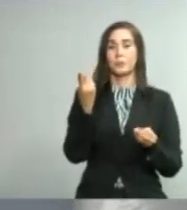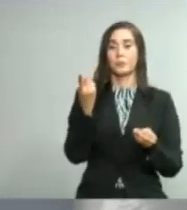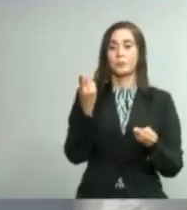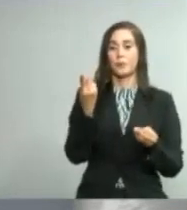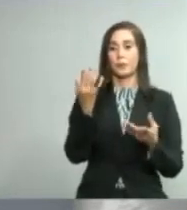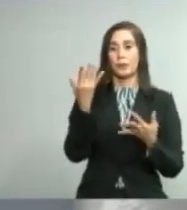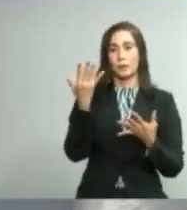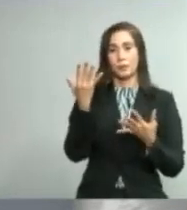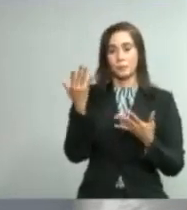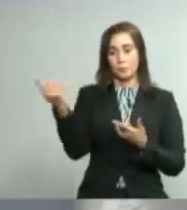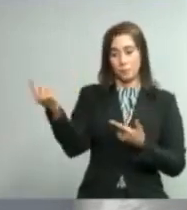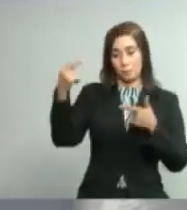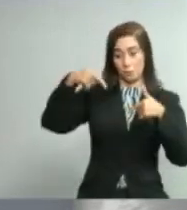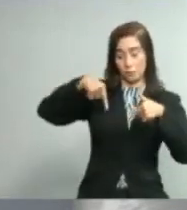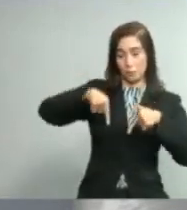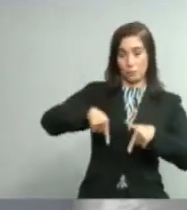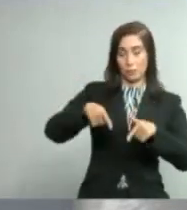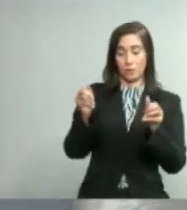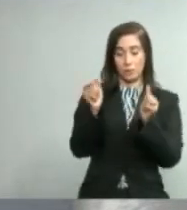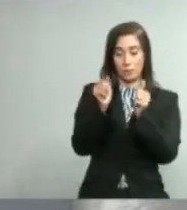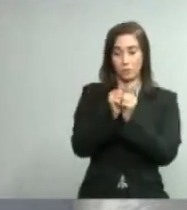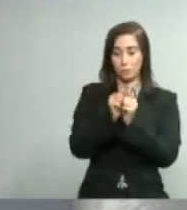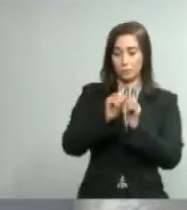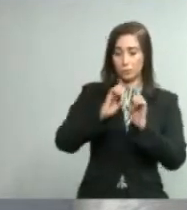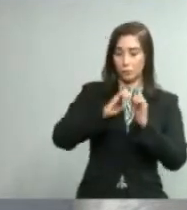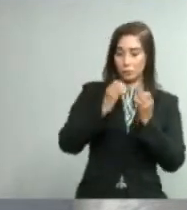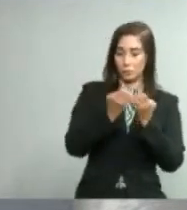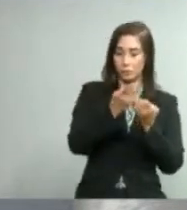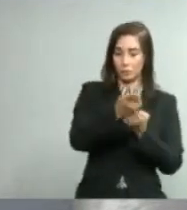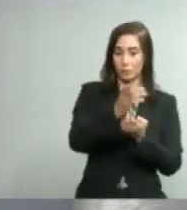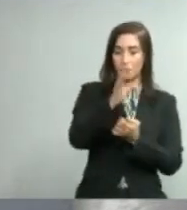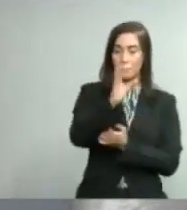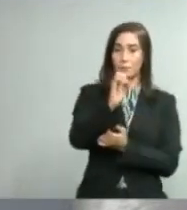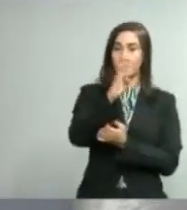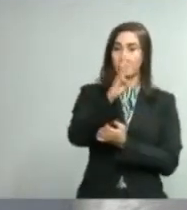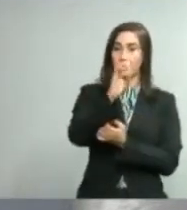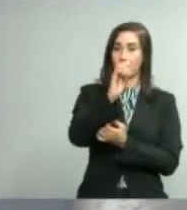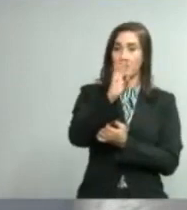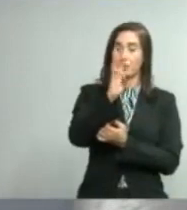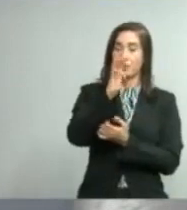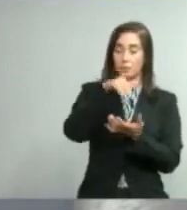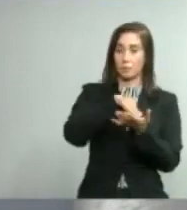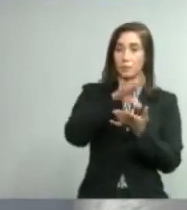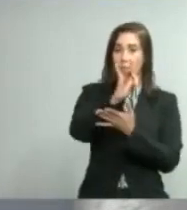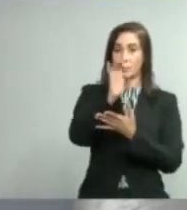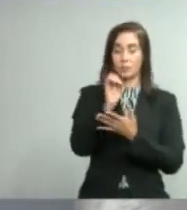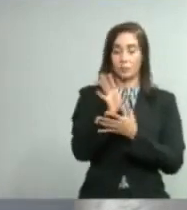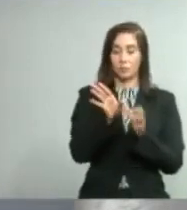junto al COVA 6800